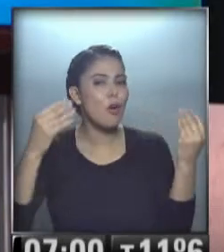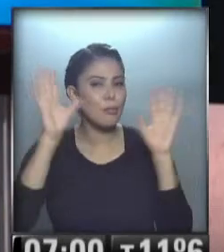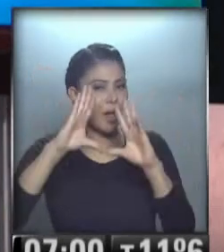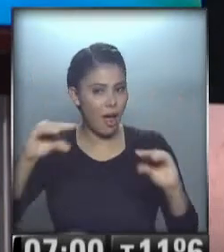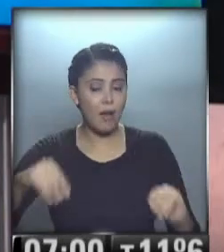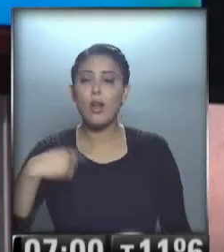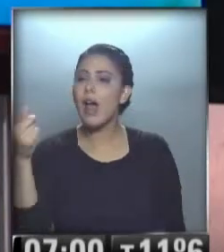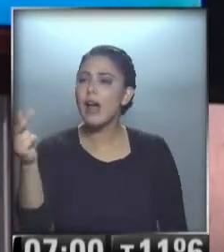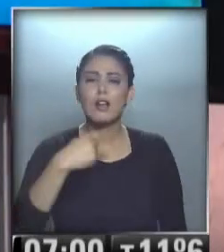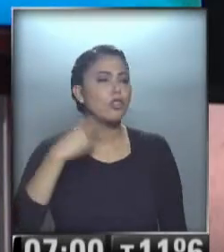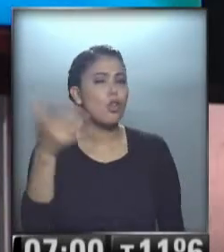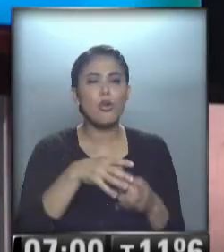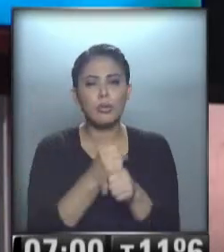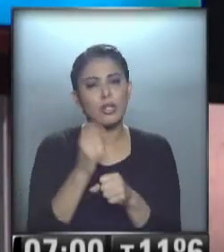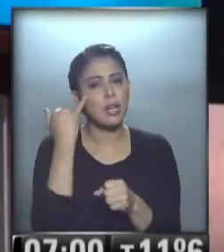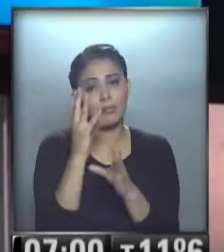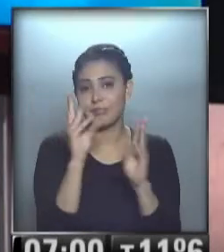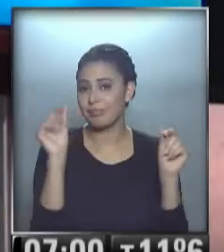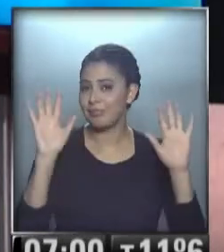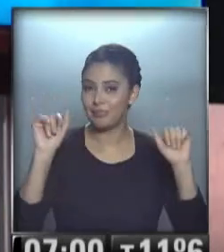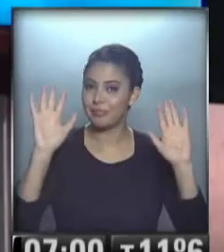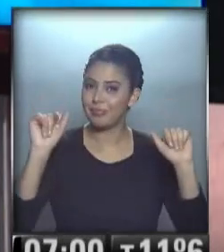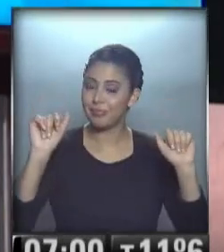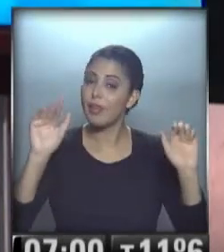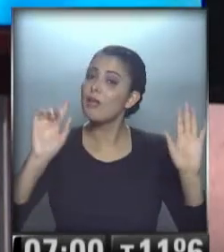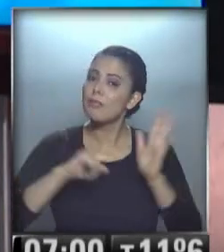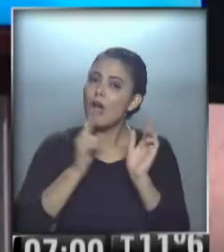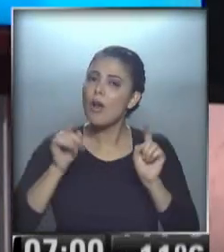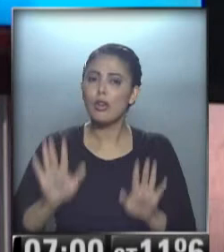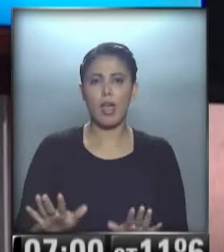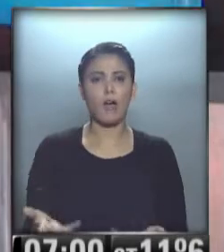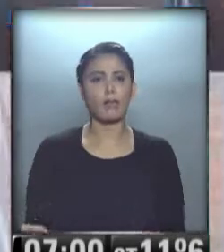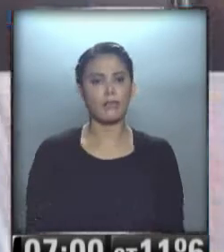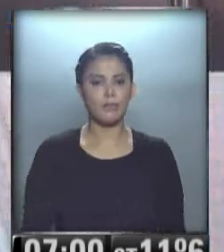Cari y yo, todo el equipo, nos vamos. Nos vamos, pero nos quedamos.